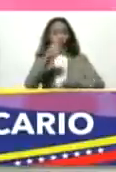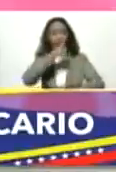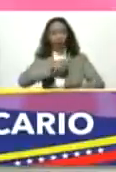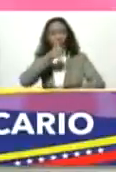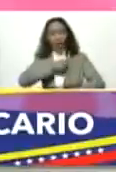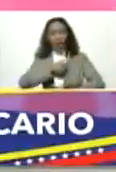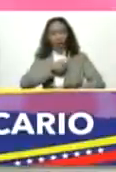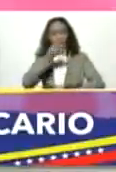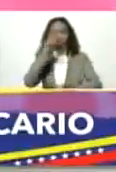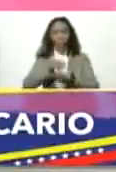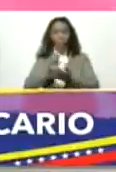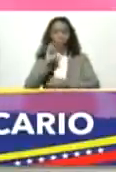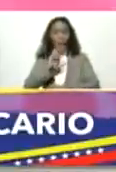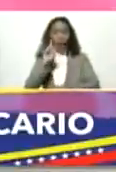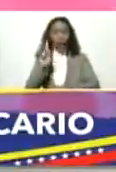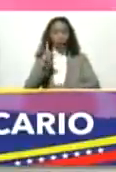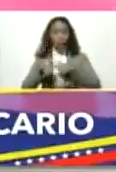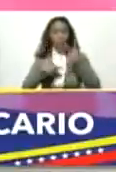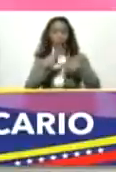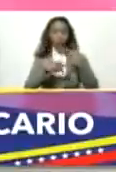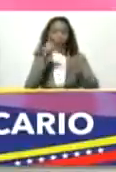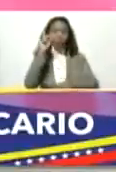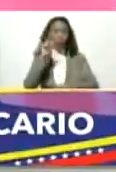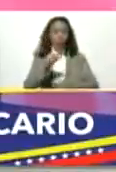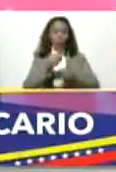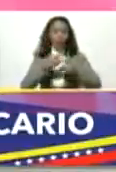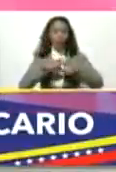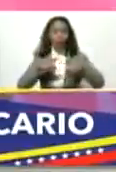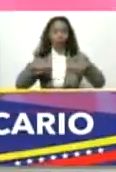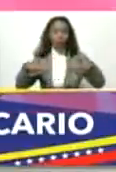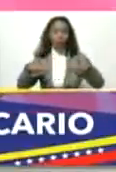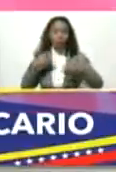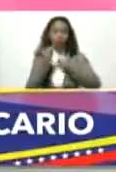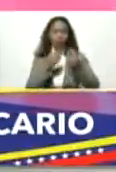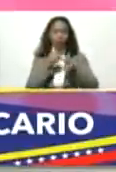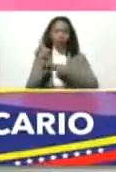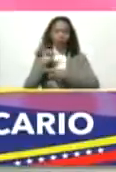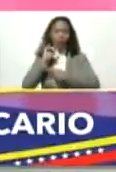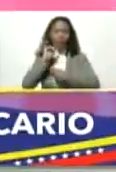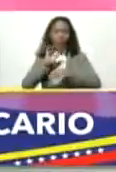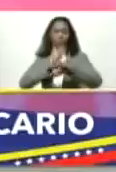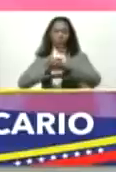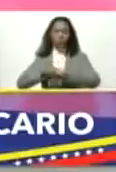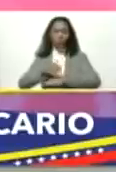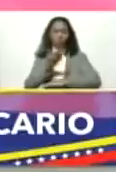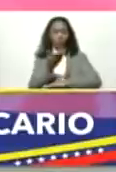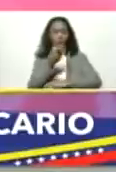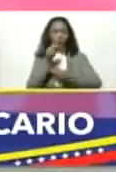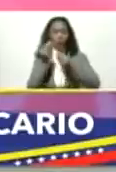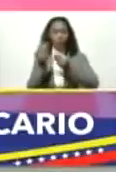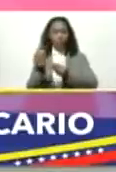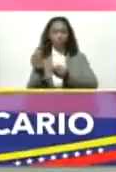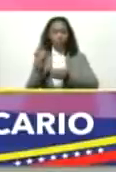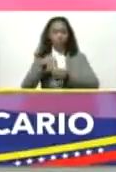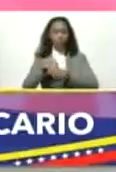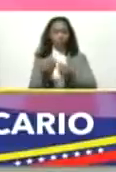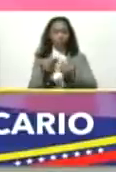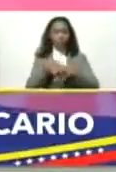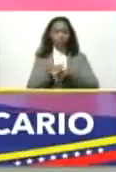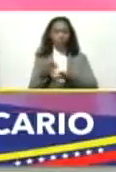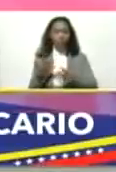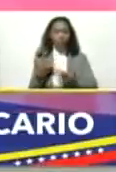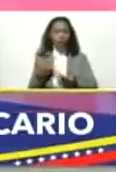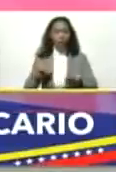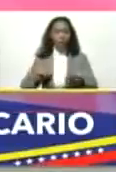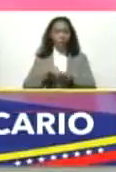y en el 2021 en un proceso también de crecimiento. Y cómo estos anuncios que usted dará se van a incorporar justamente en el impulso,